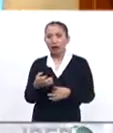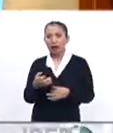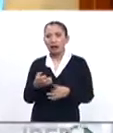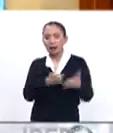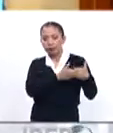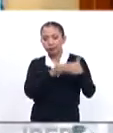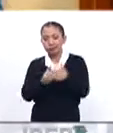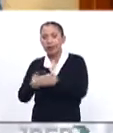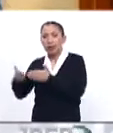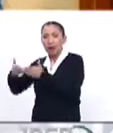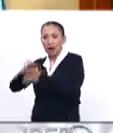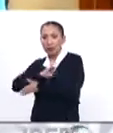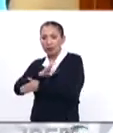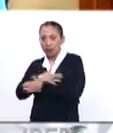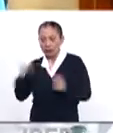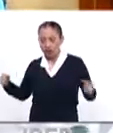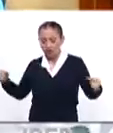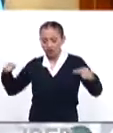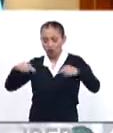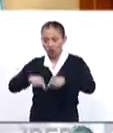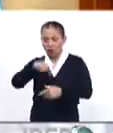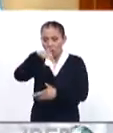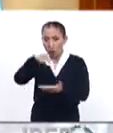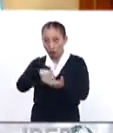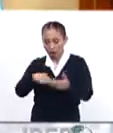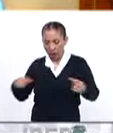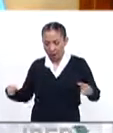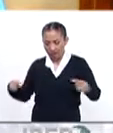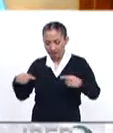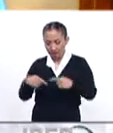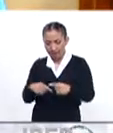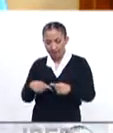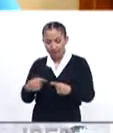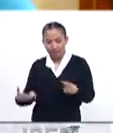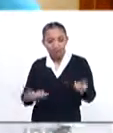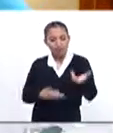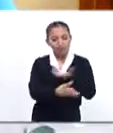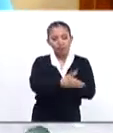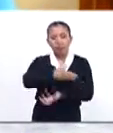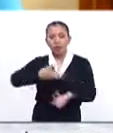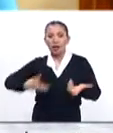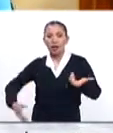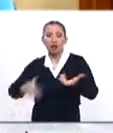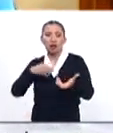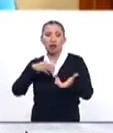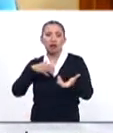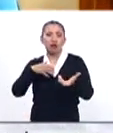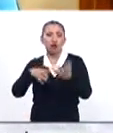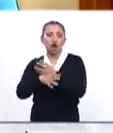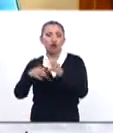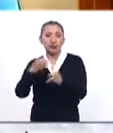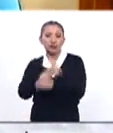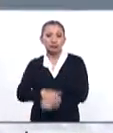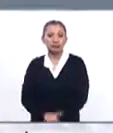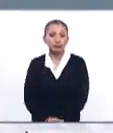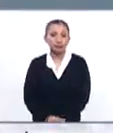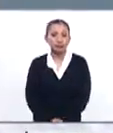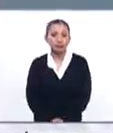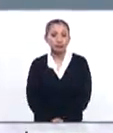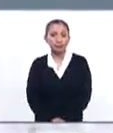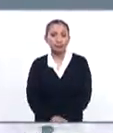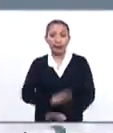de los barcos españoles, se reunían en un punto medio y se intercambiaba la mercancía.